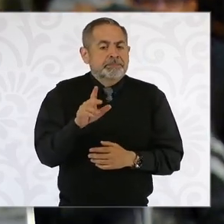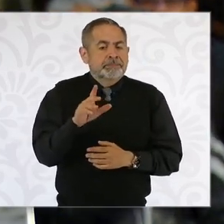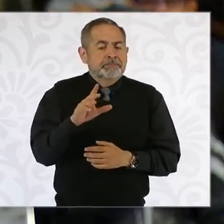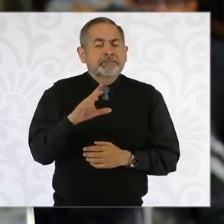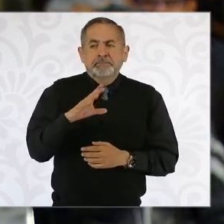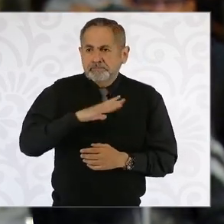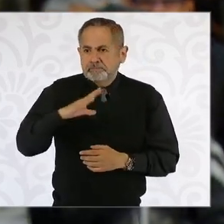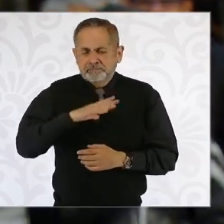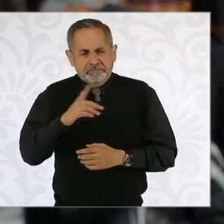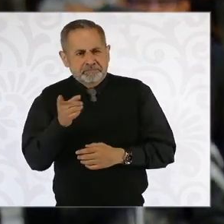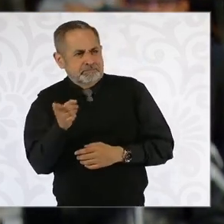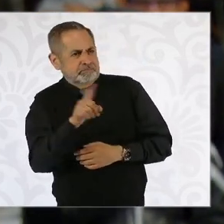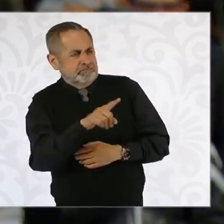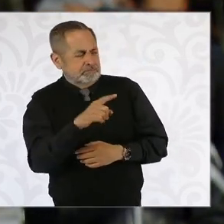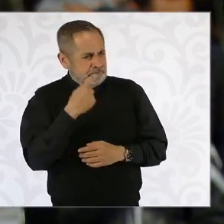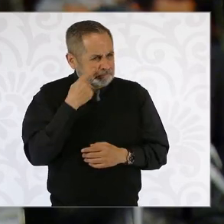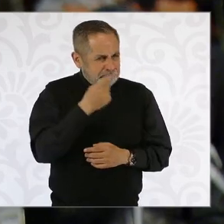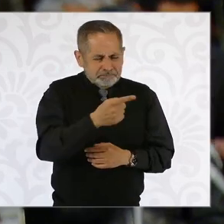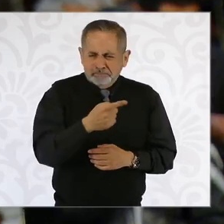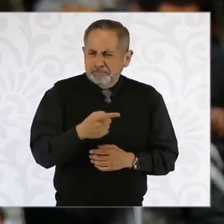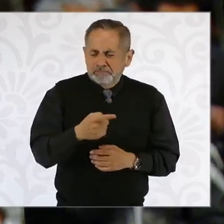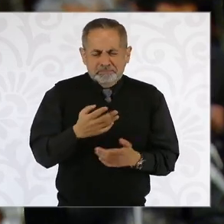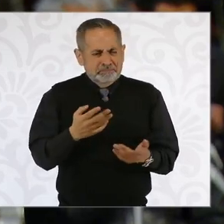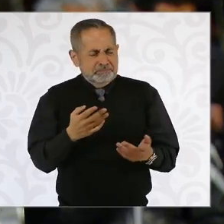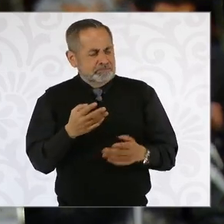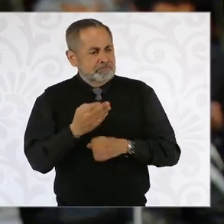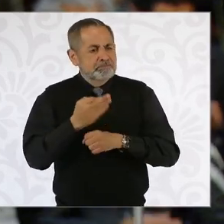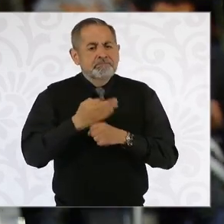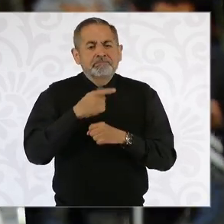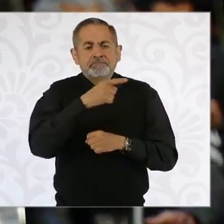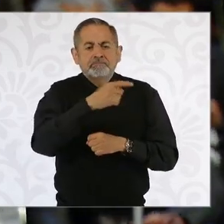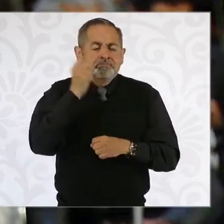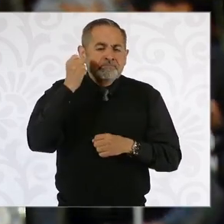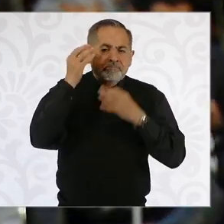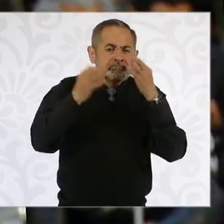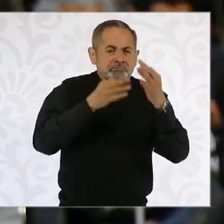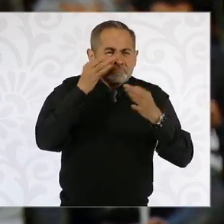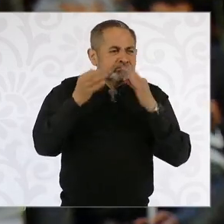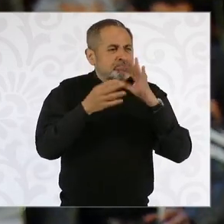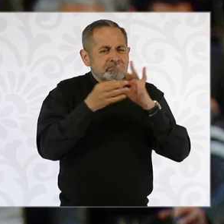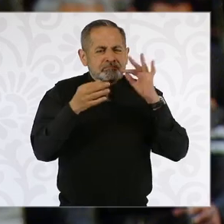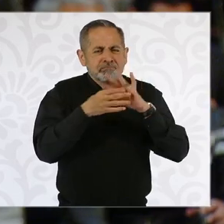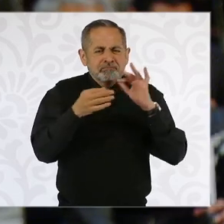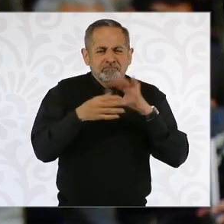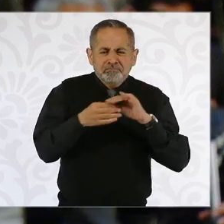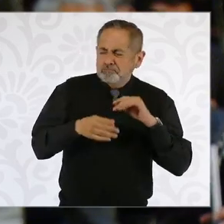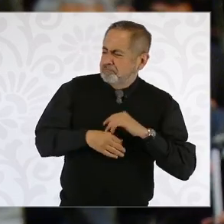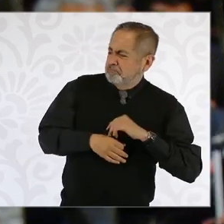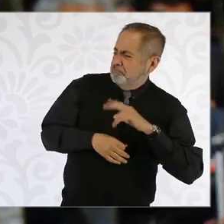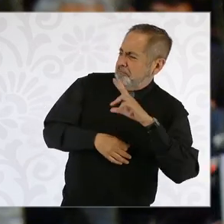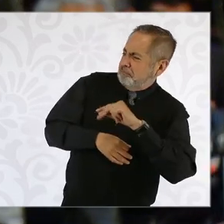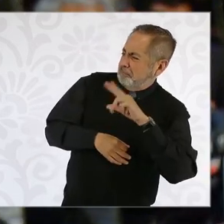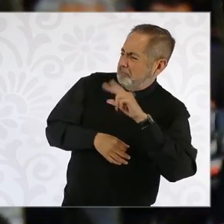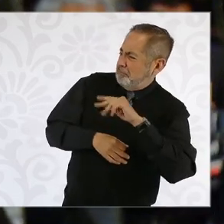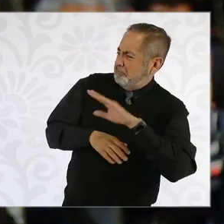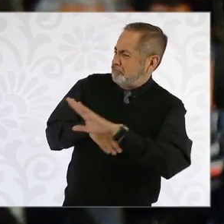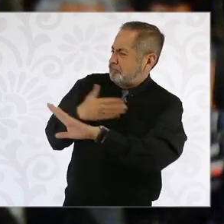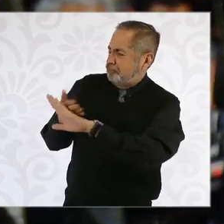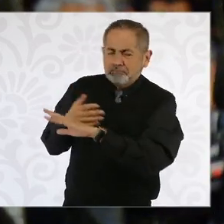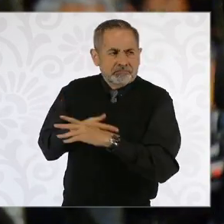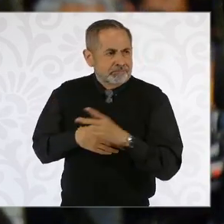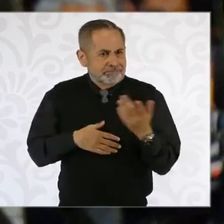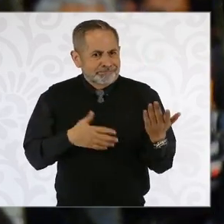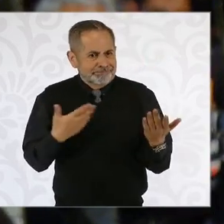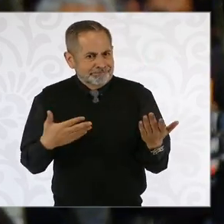habiendo una campaña en contra de este programa que